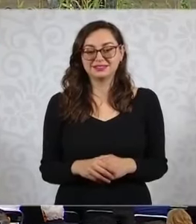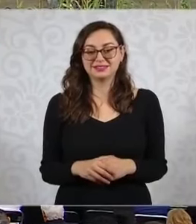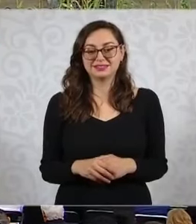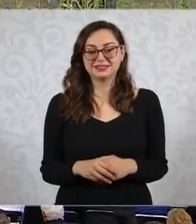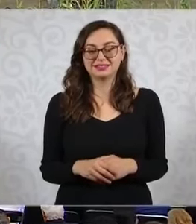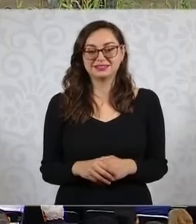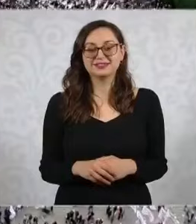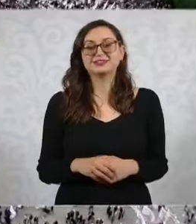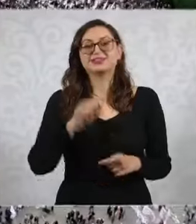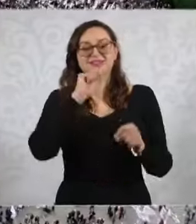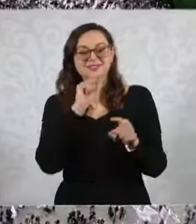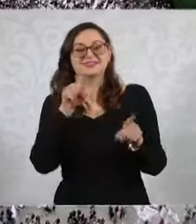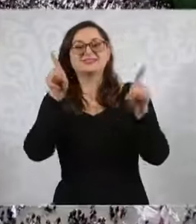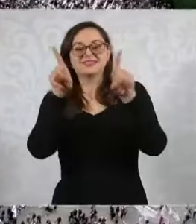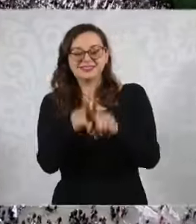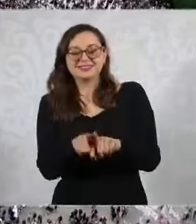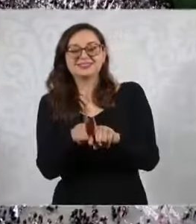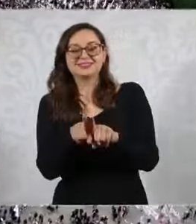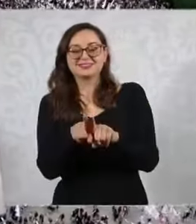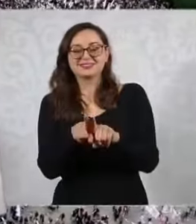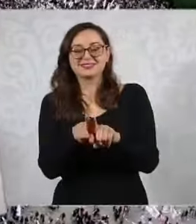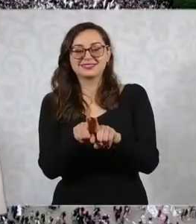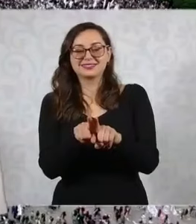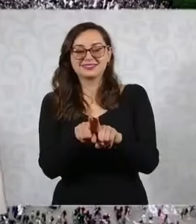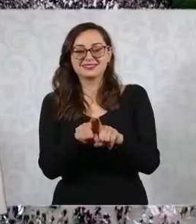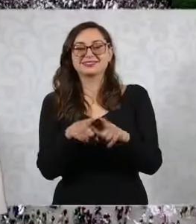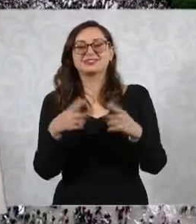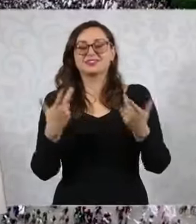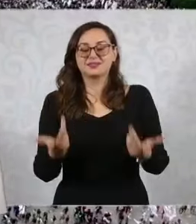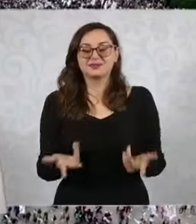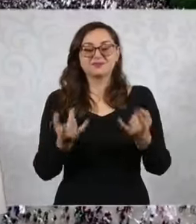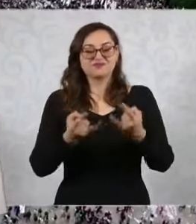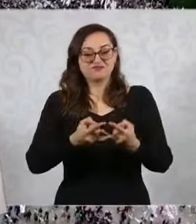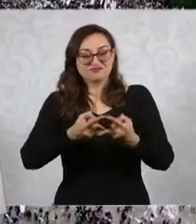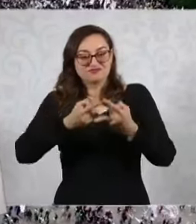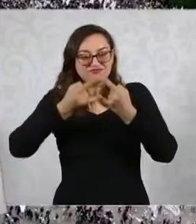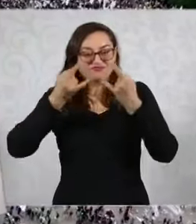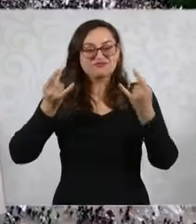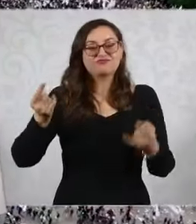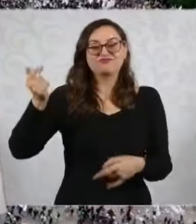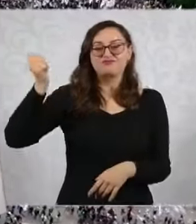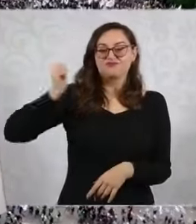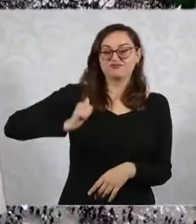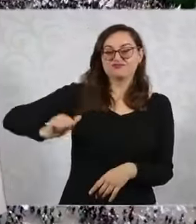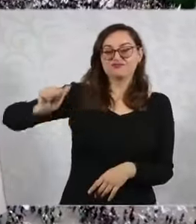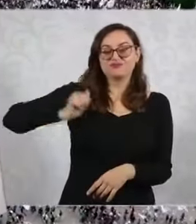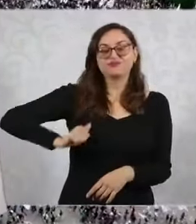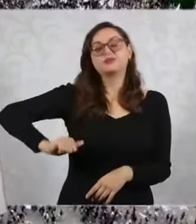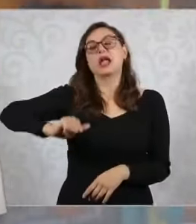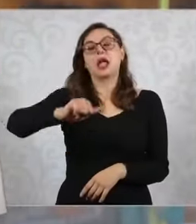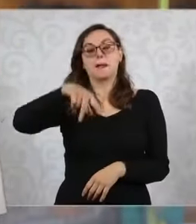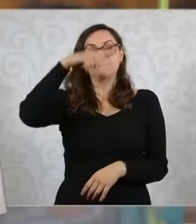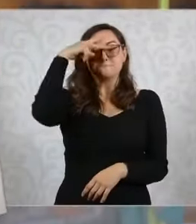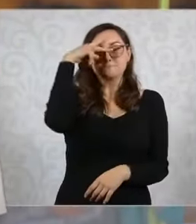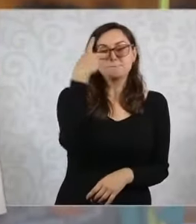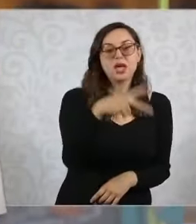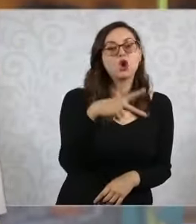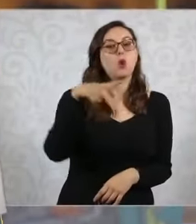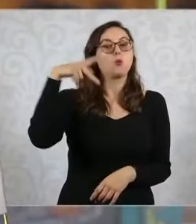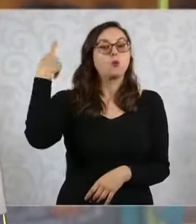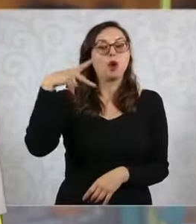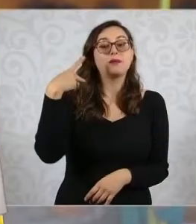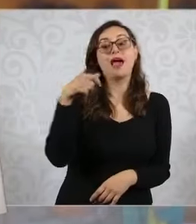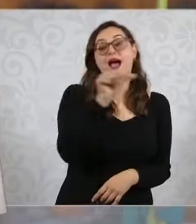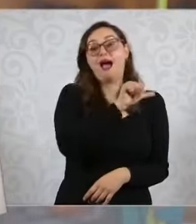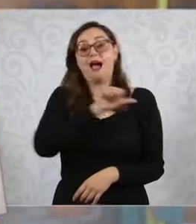También recuperaremos la histórica ruta México-Puebla-Veracruz del Tren